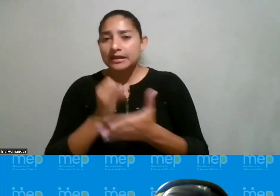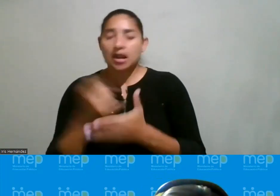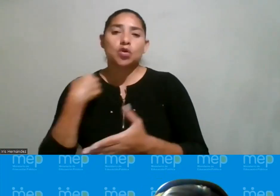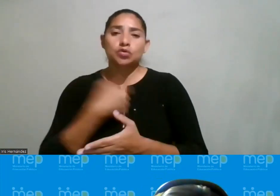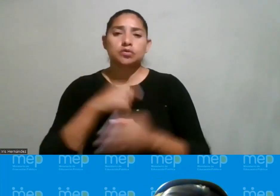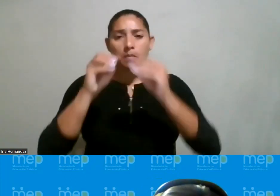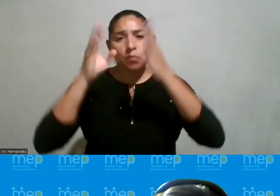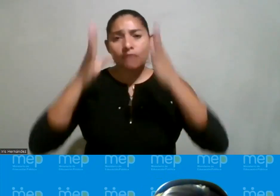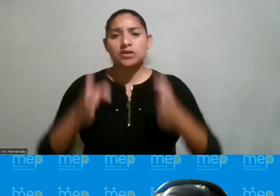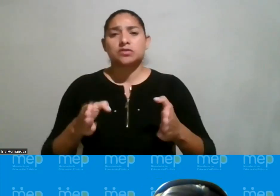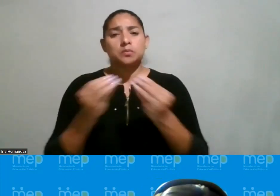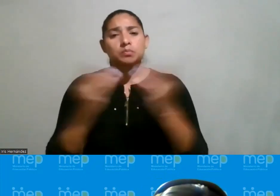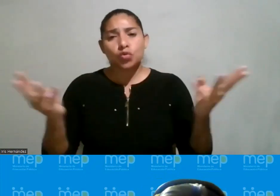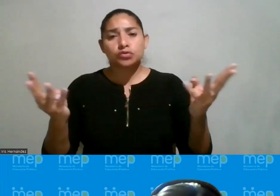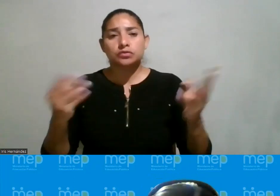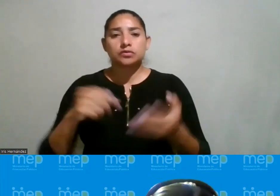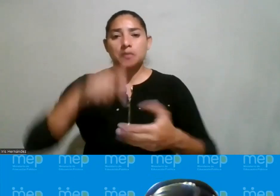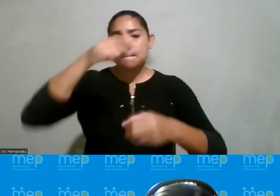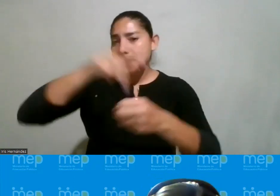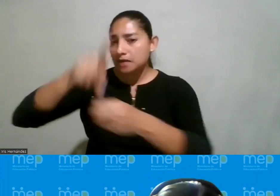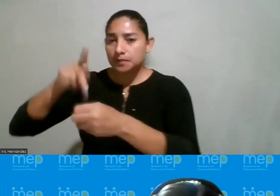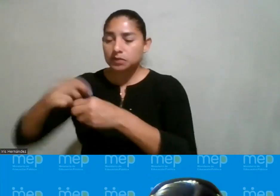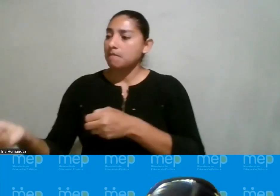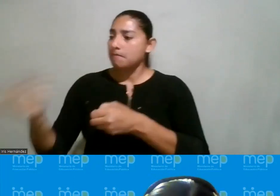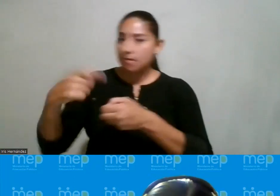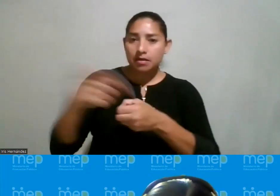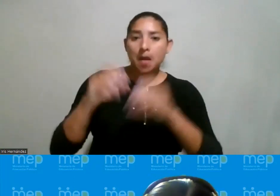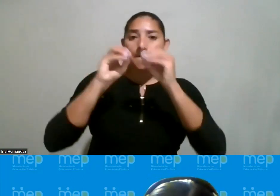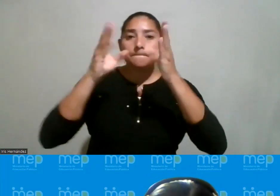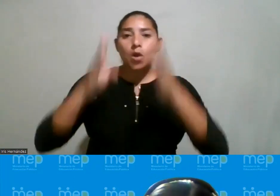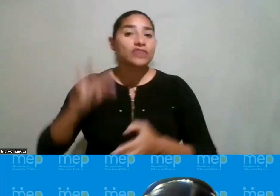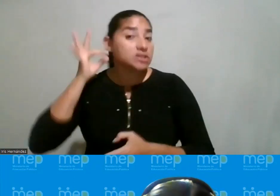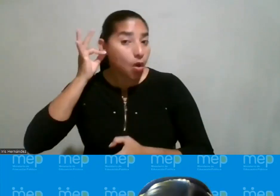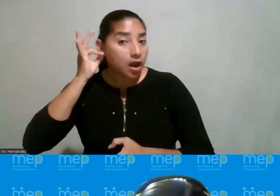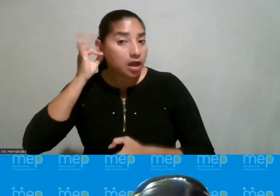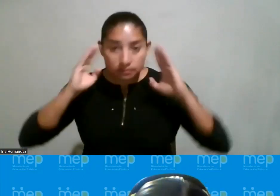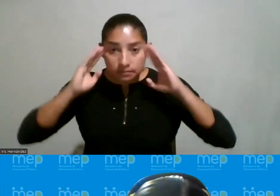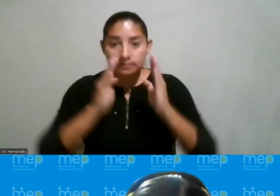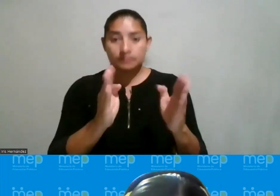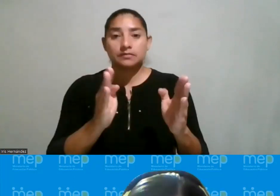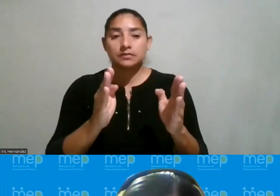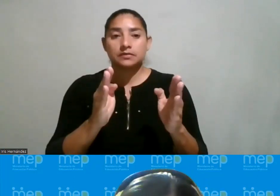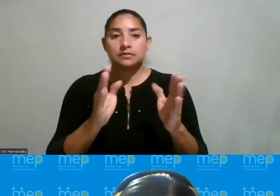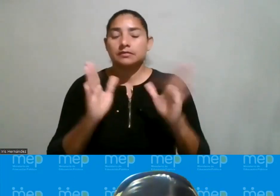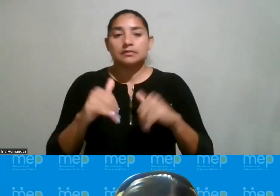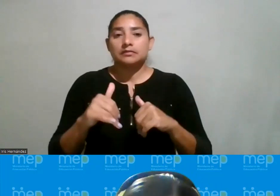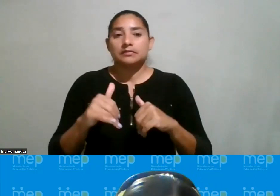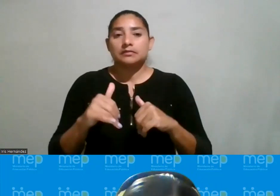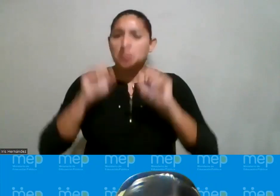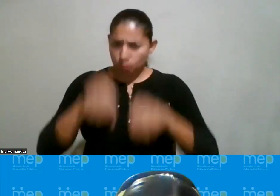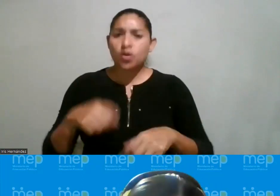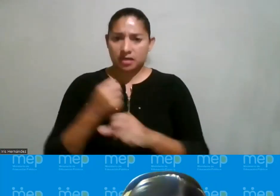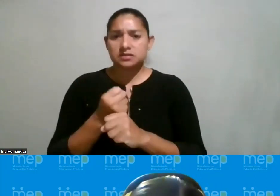muchos profesores vamos a abrir un concurso abramos un curso para profesoras eso no cuesta ni un 5